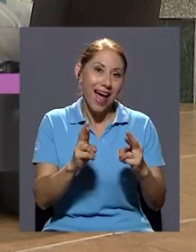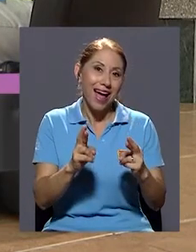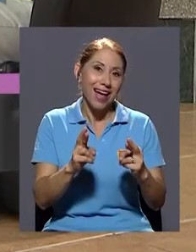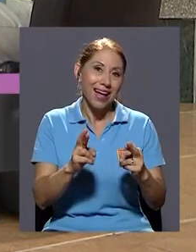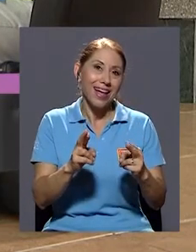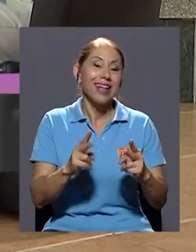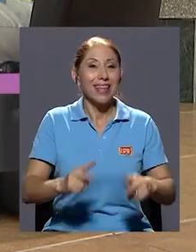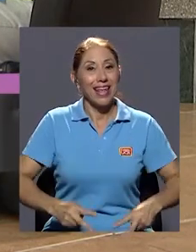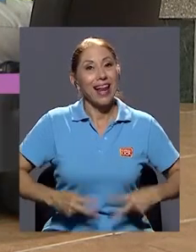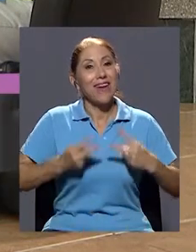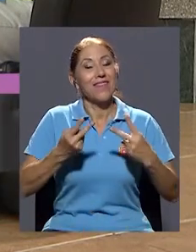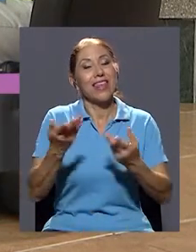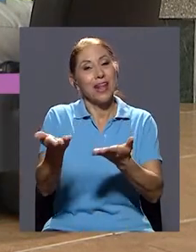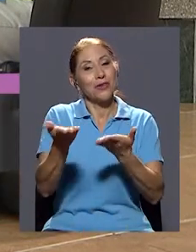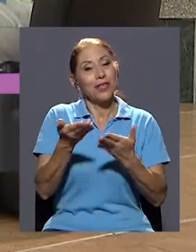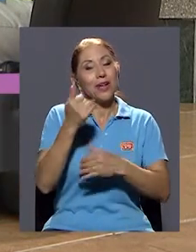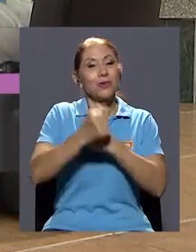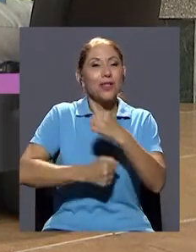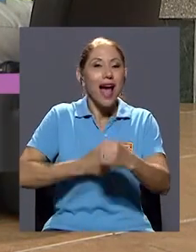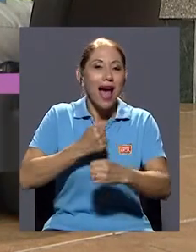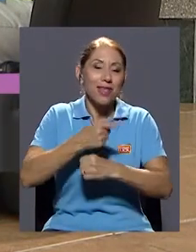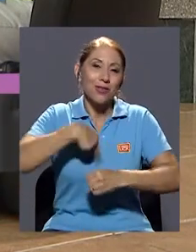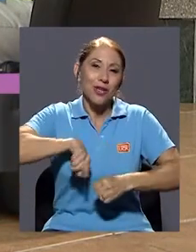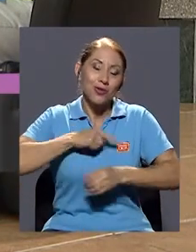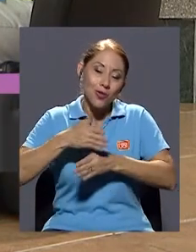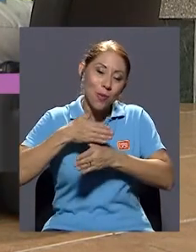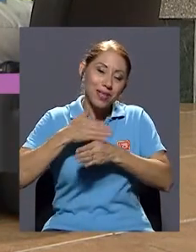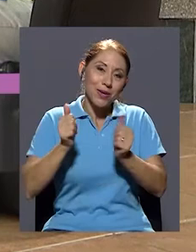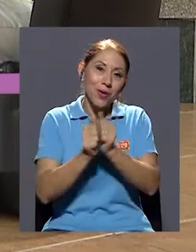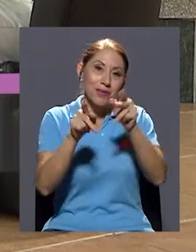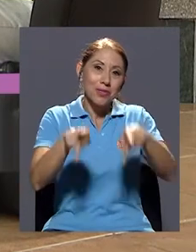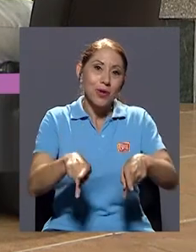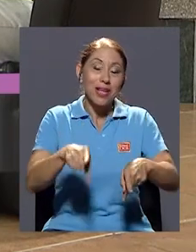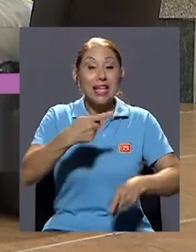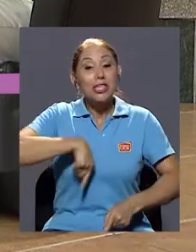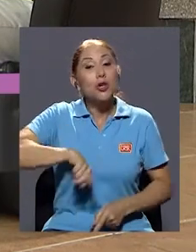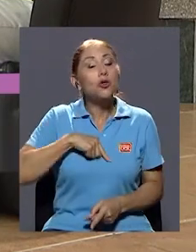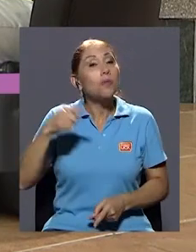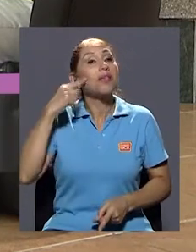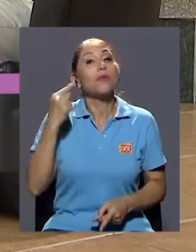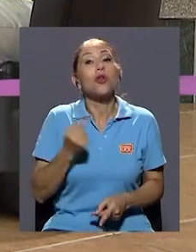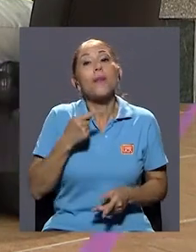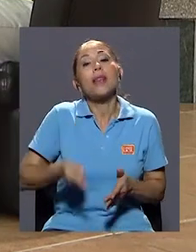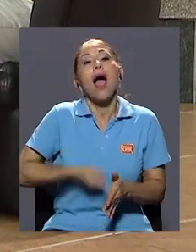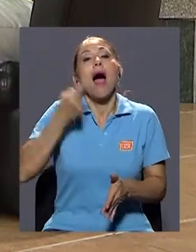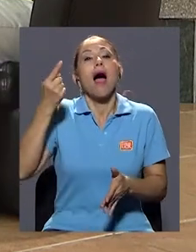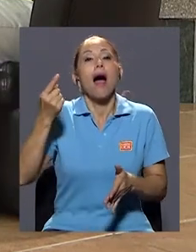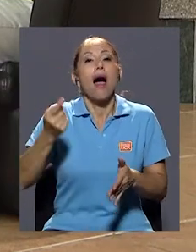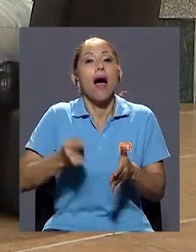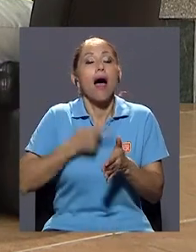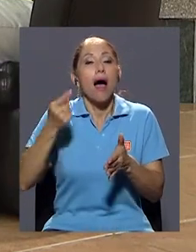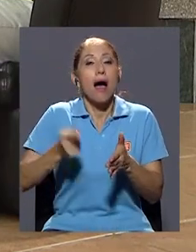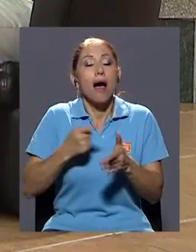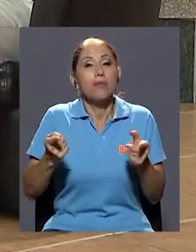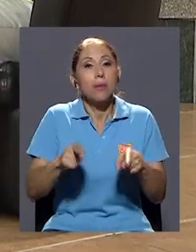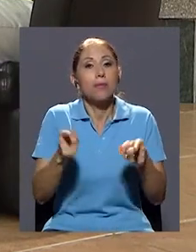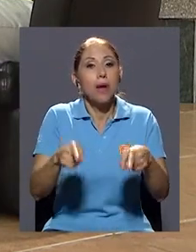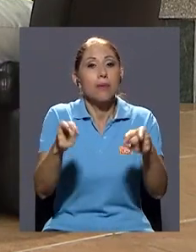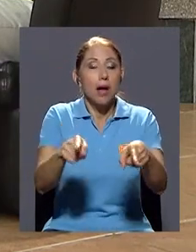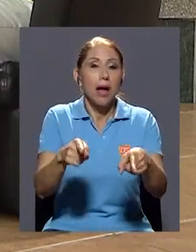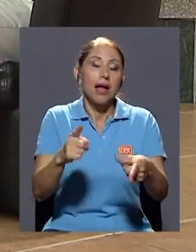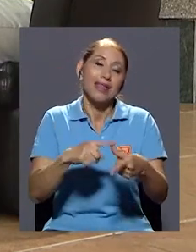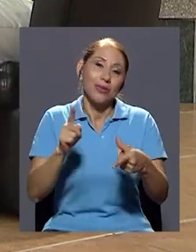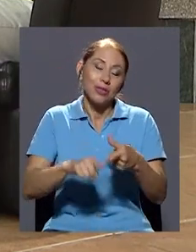que son esos años que vamos a compartir con las personas. Si nos quedamos en los episodios, corremos el riesgo de tal vez